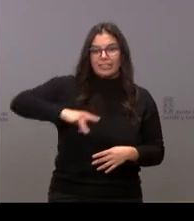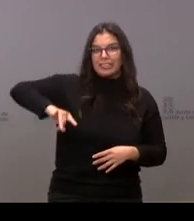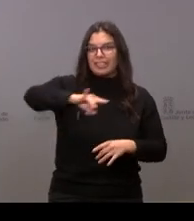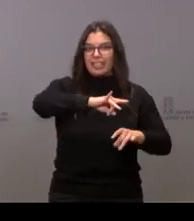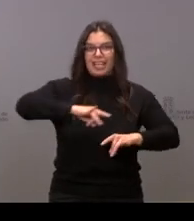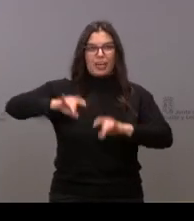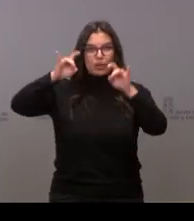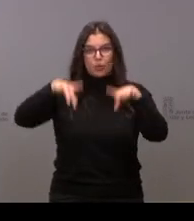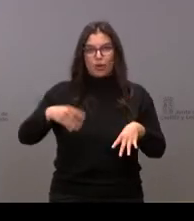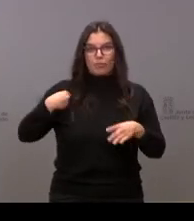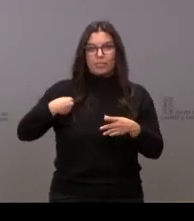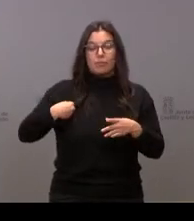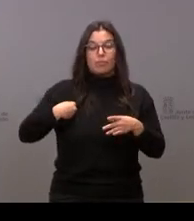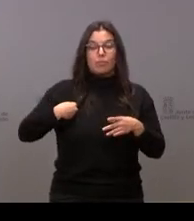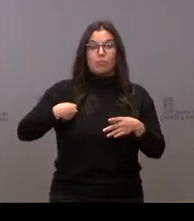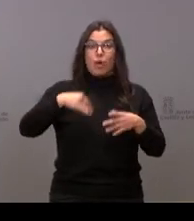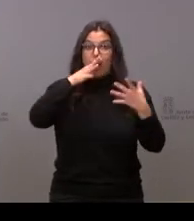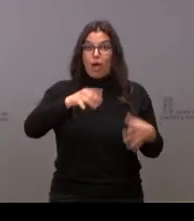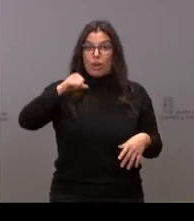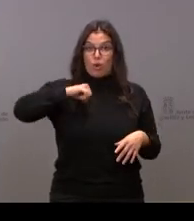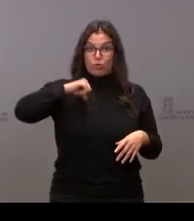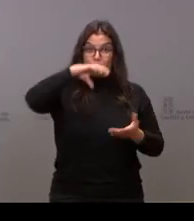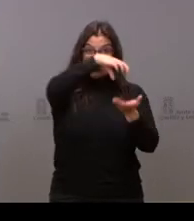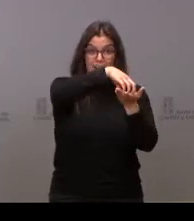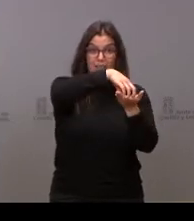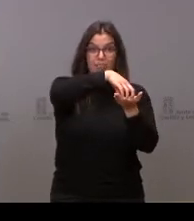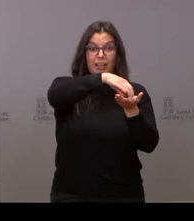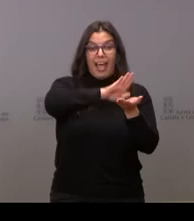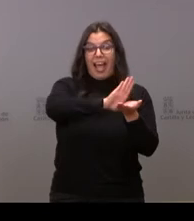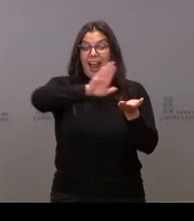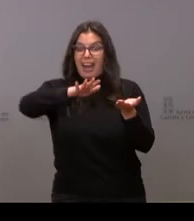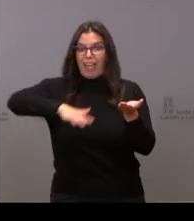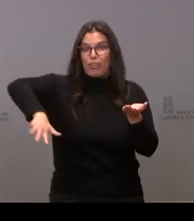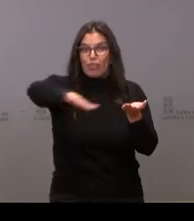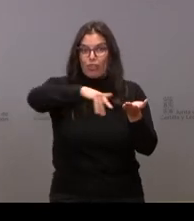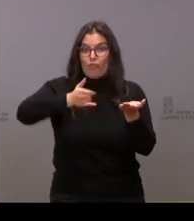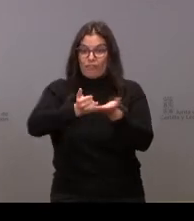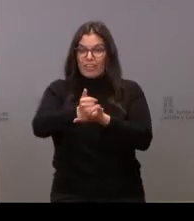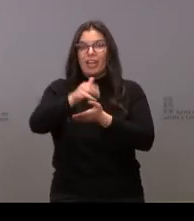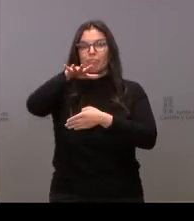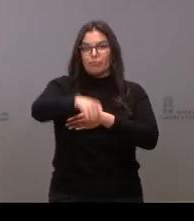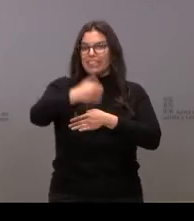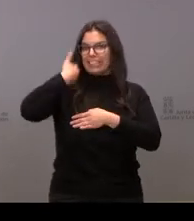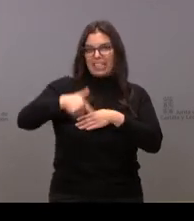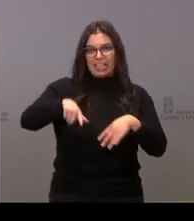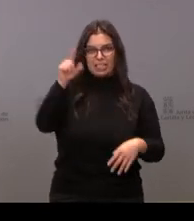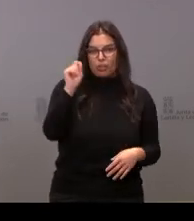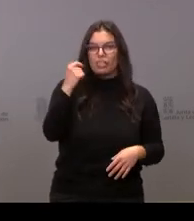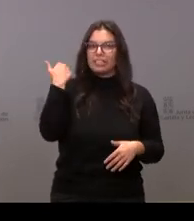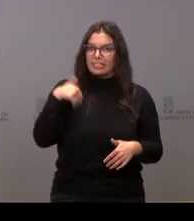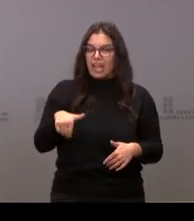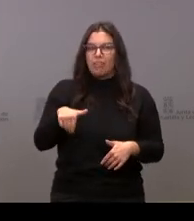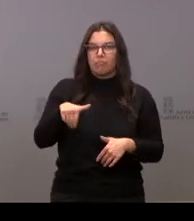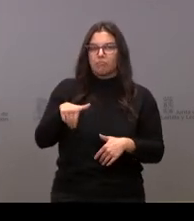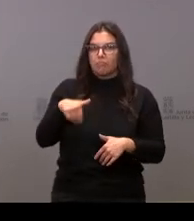en las fincas adyacentes al actual complejo hospitalario. La decisión está tomada. Se han dado ya las